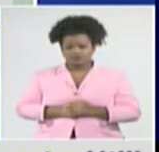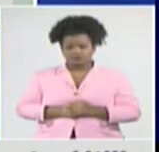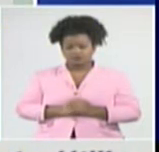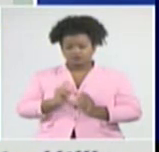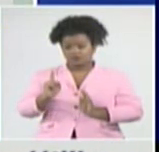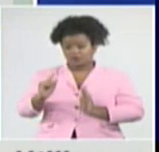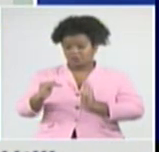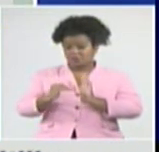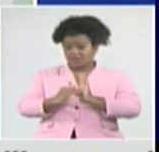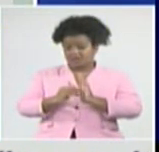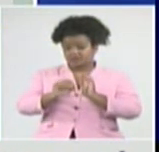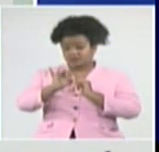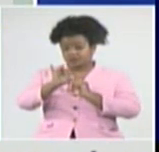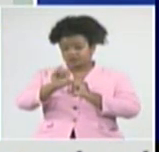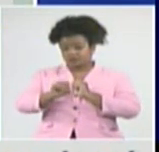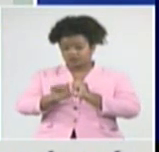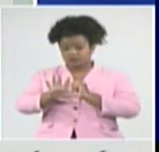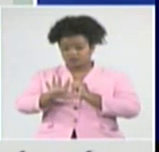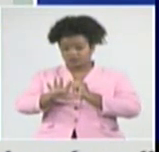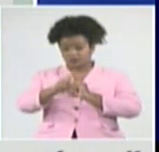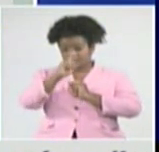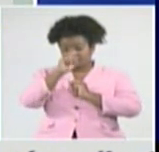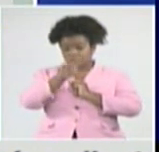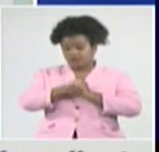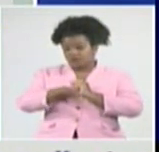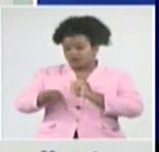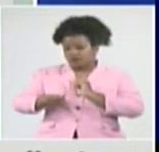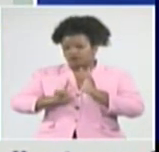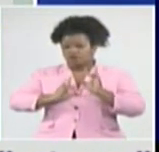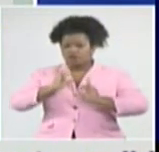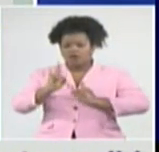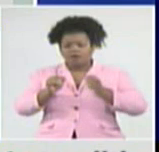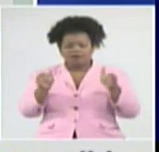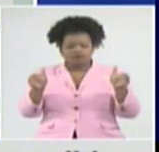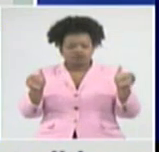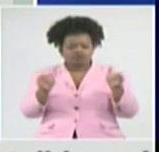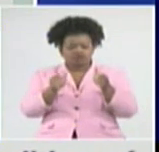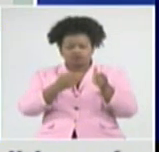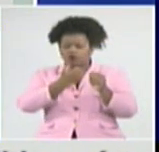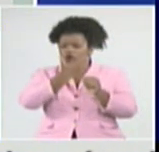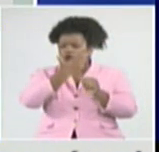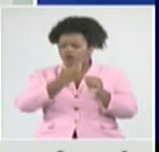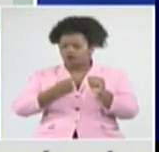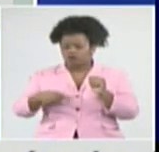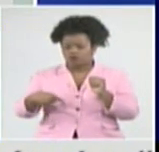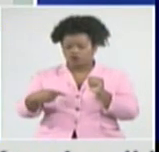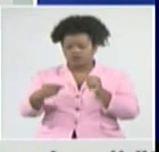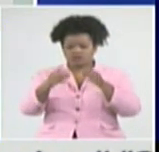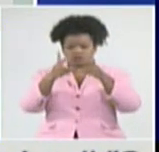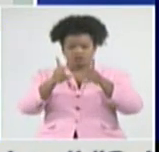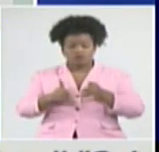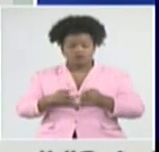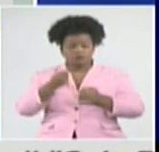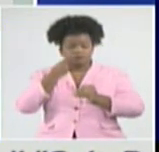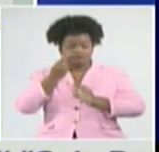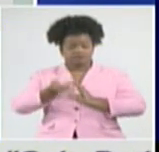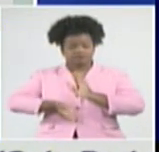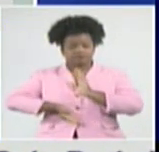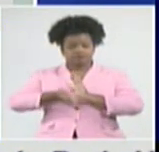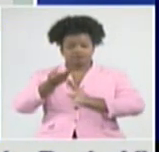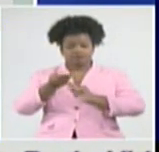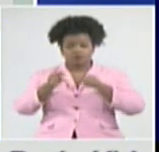niños, muchas veces lactantes, adolescentes diariamente, es una cifra muy elevada. Hoy,